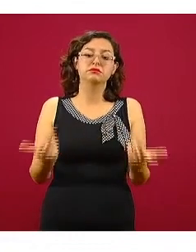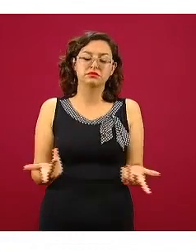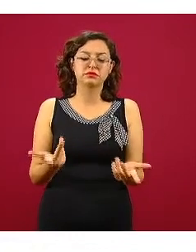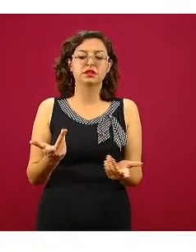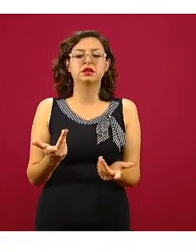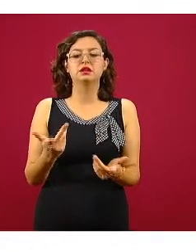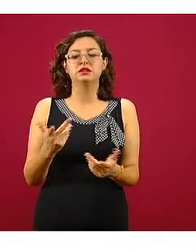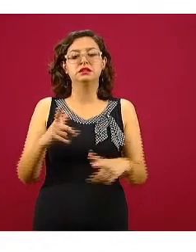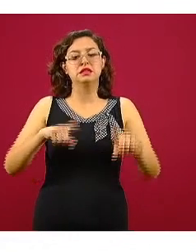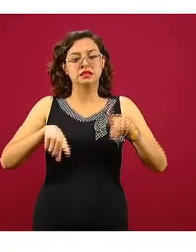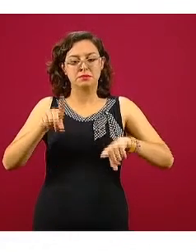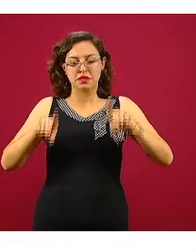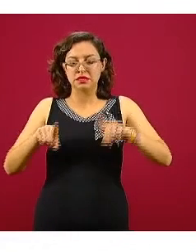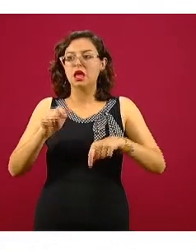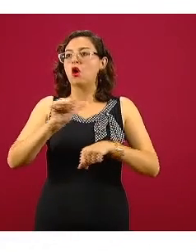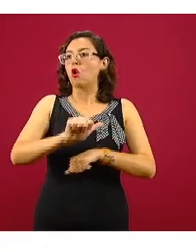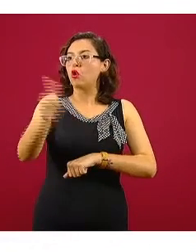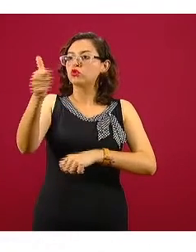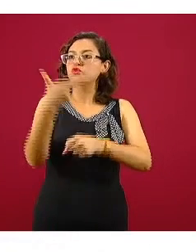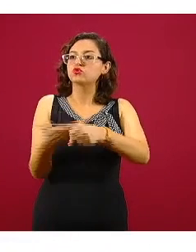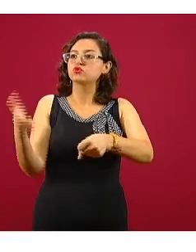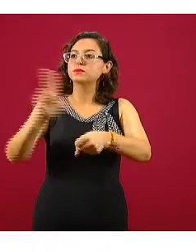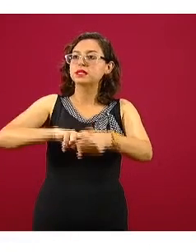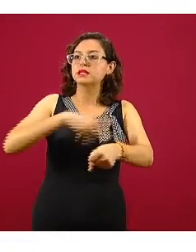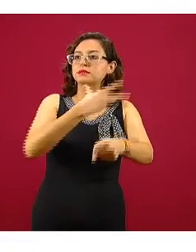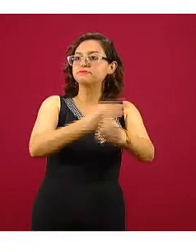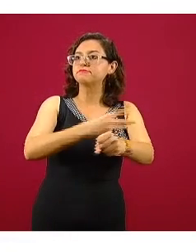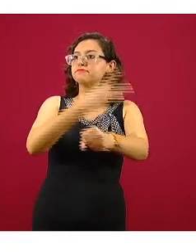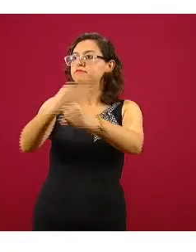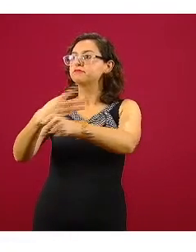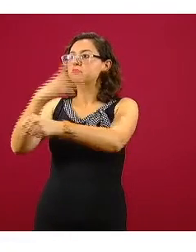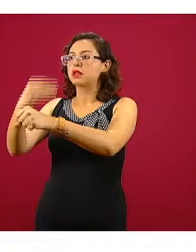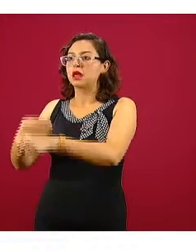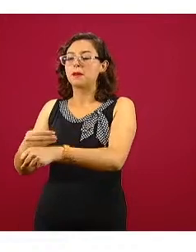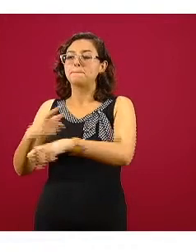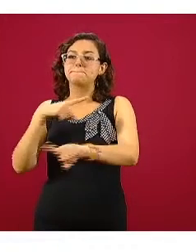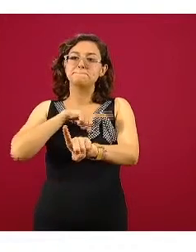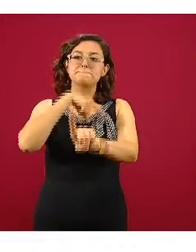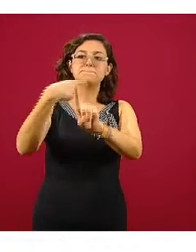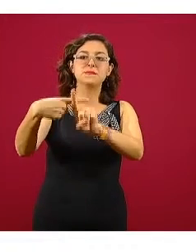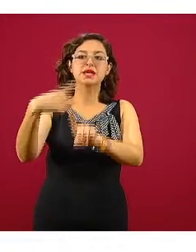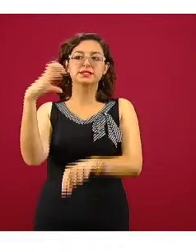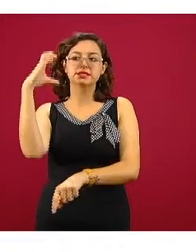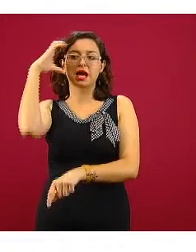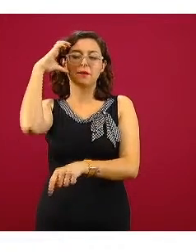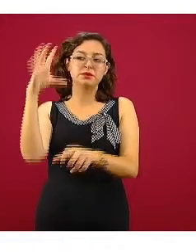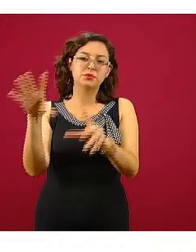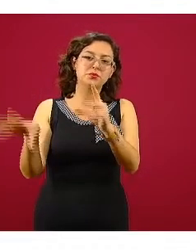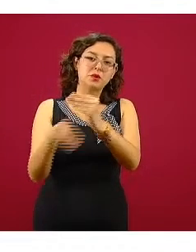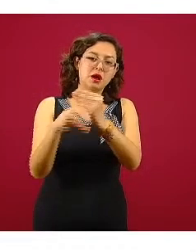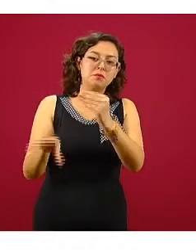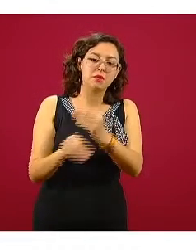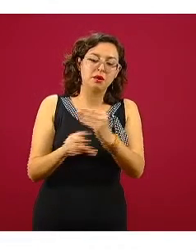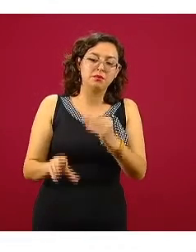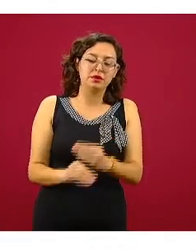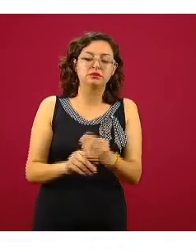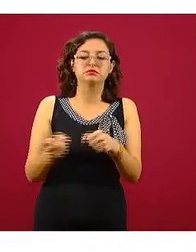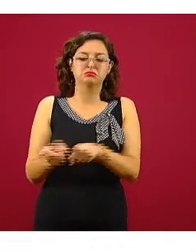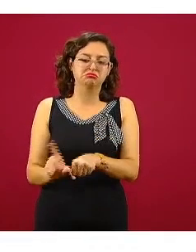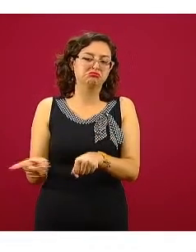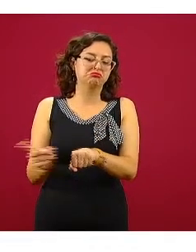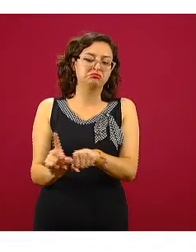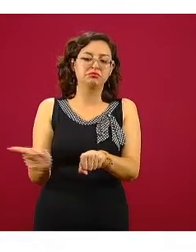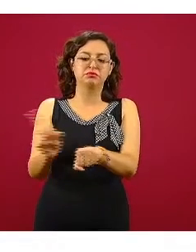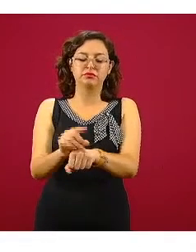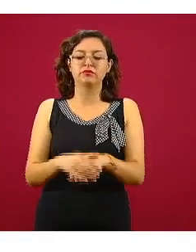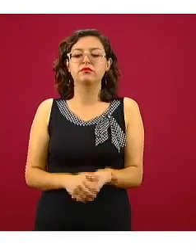procesos de reconversión y expansión en el cual se están sumando camas disponibles al sistema cada día. Y en la siguiente